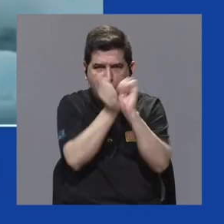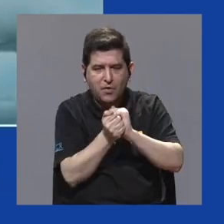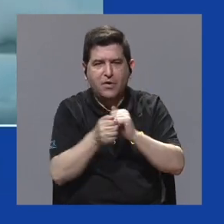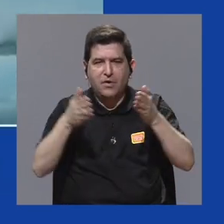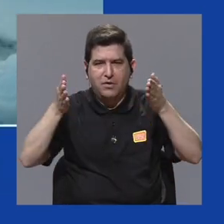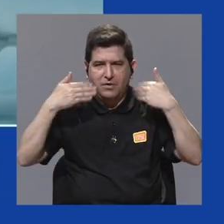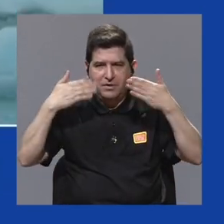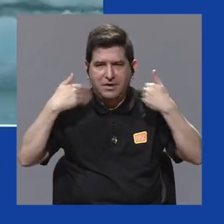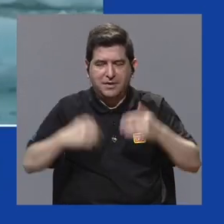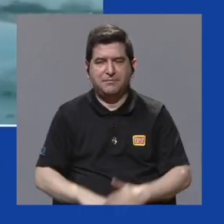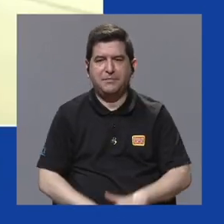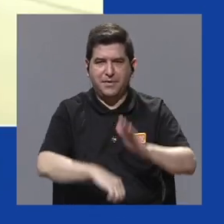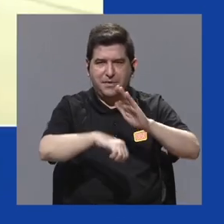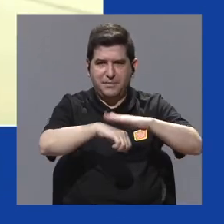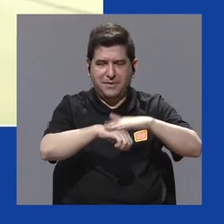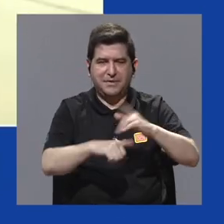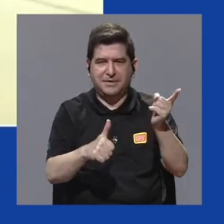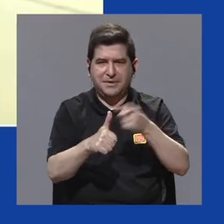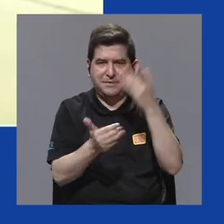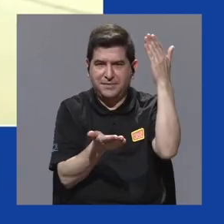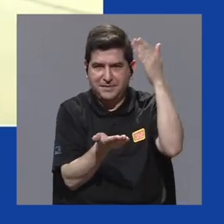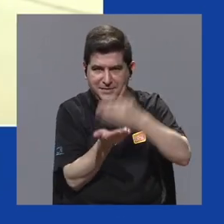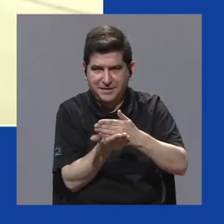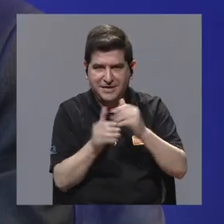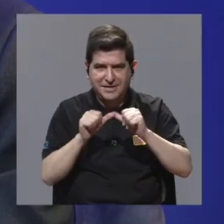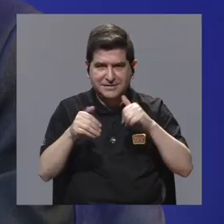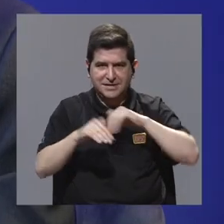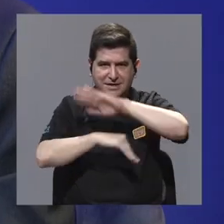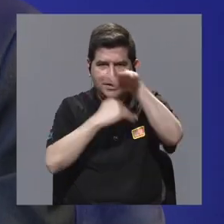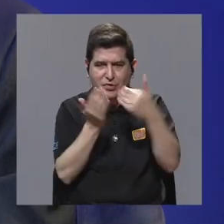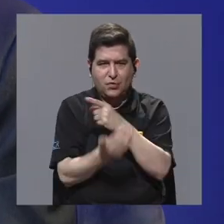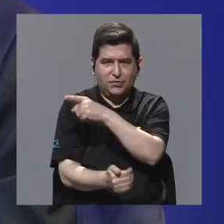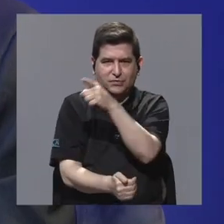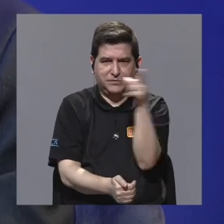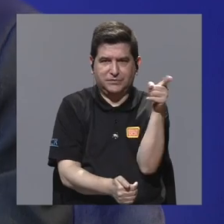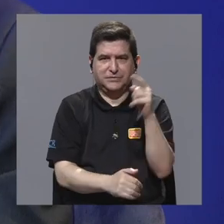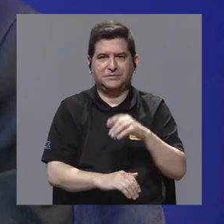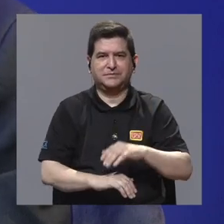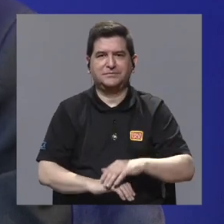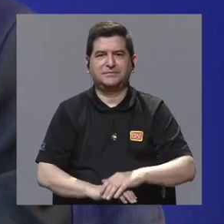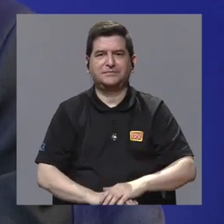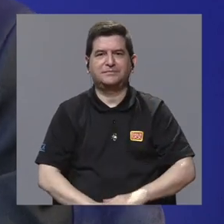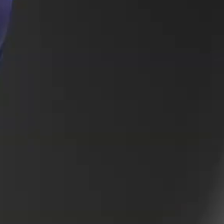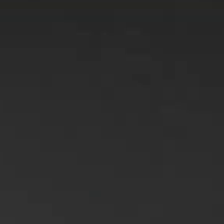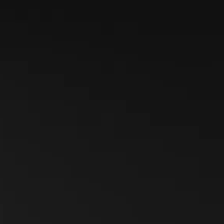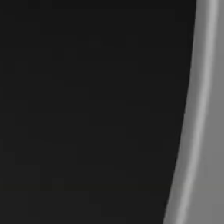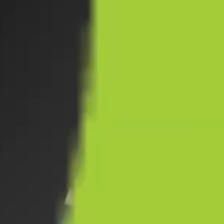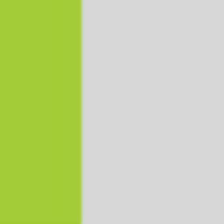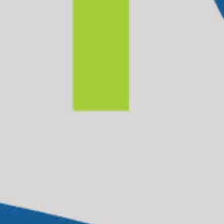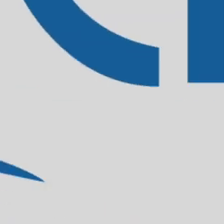interesante. Permíteme hacer una primera pausa. Ya regresamos con todas y todos ustedes.